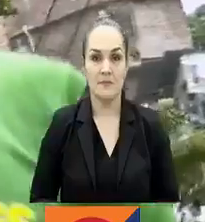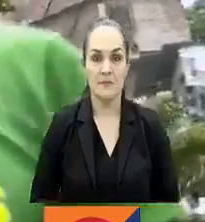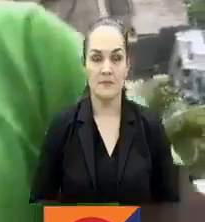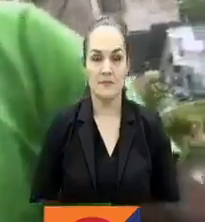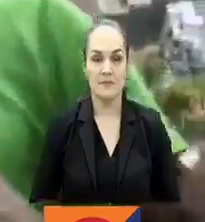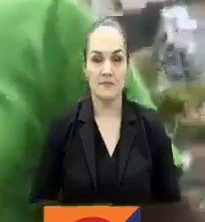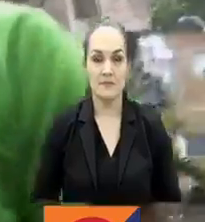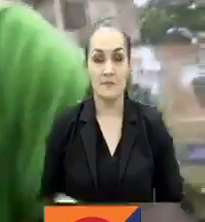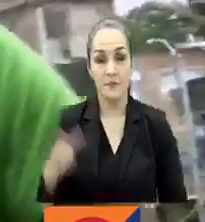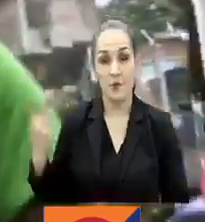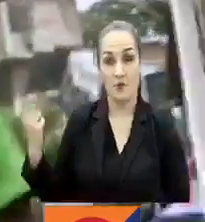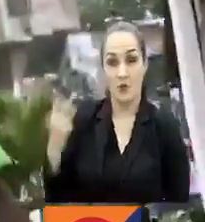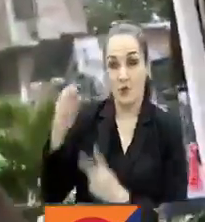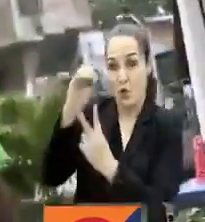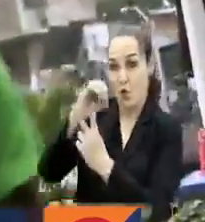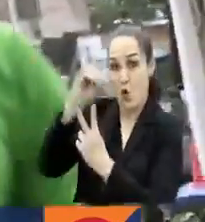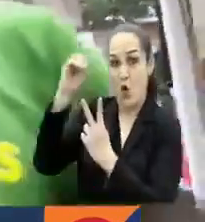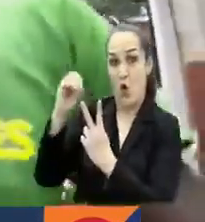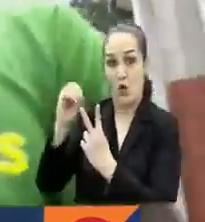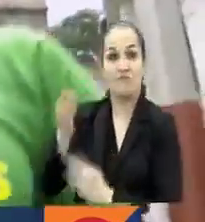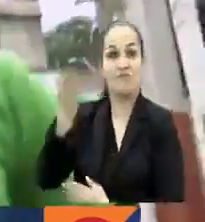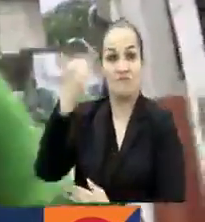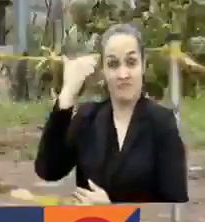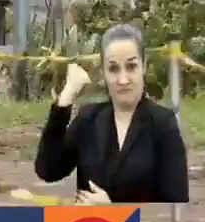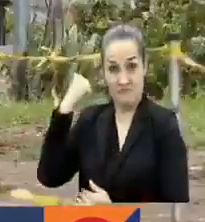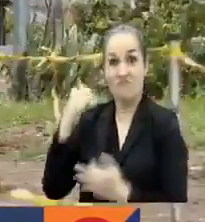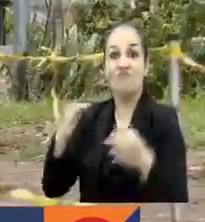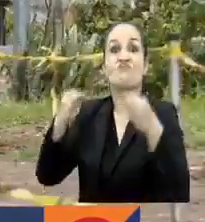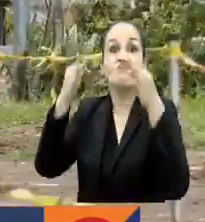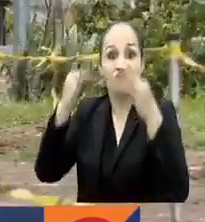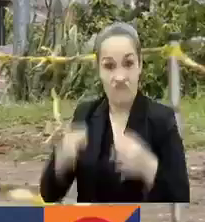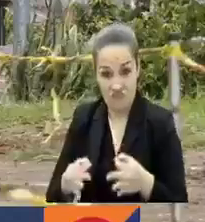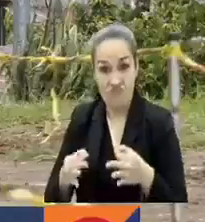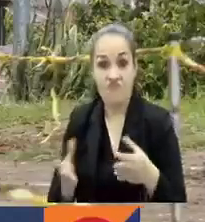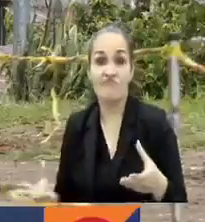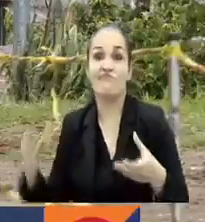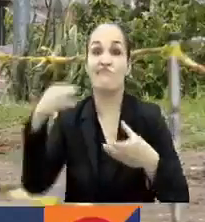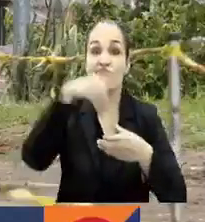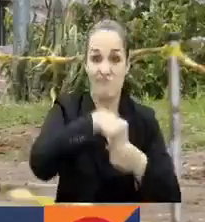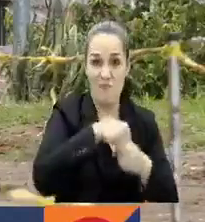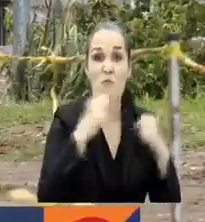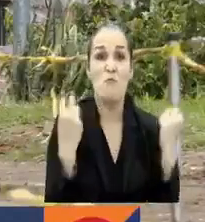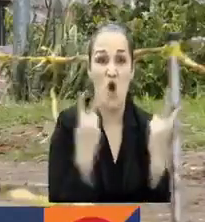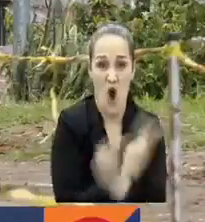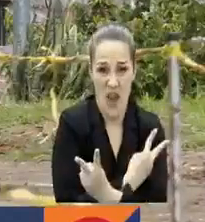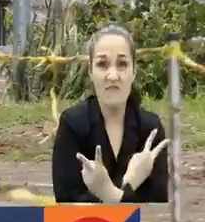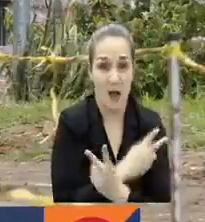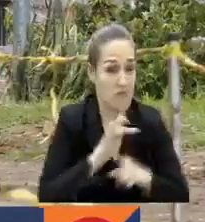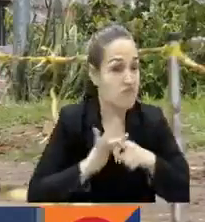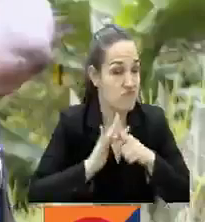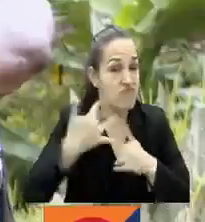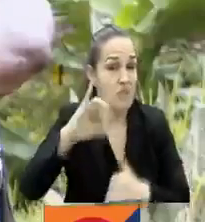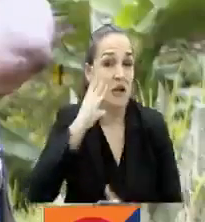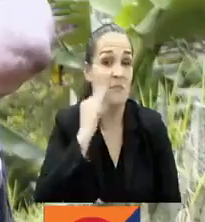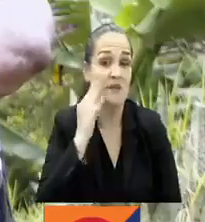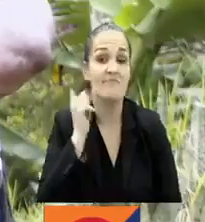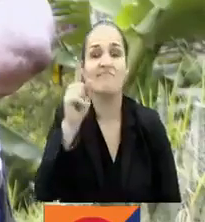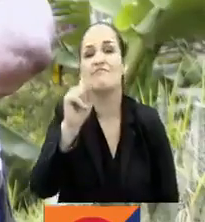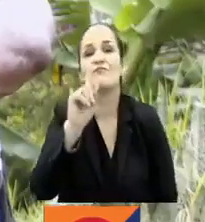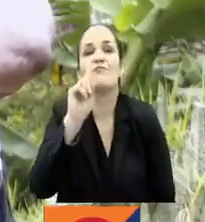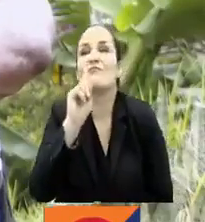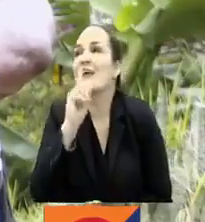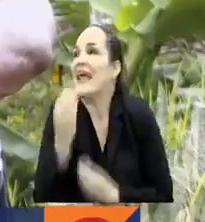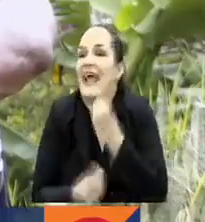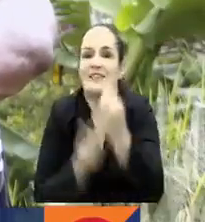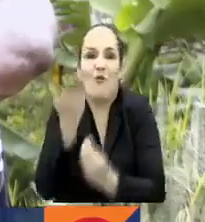Fran y Kevin son solo dos de los jóvenes de Siloé a los que el destino los llevó a las filas de la violencia. Se ingresa allí por la situación donde uno